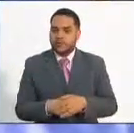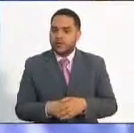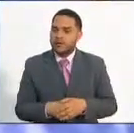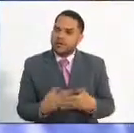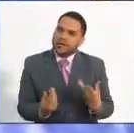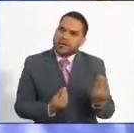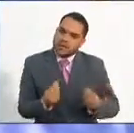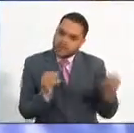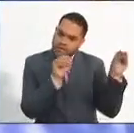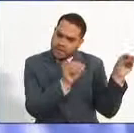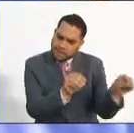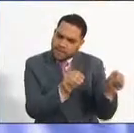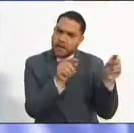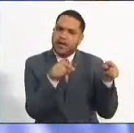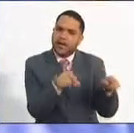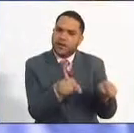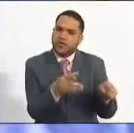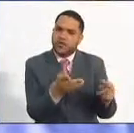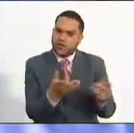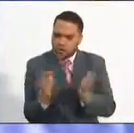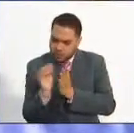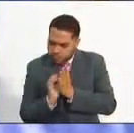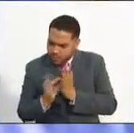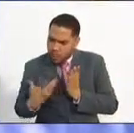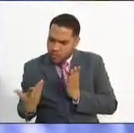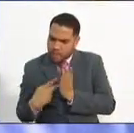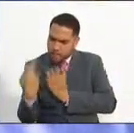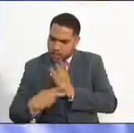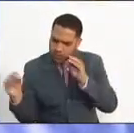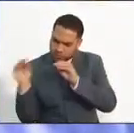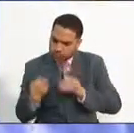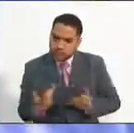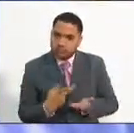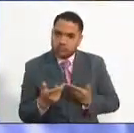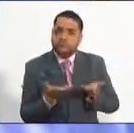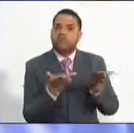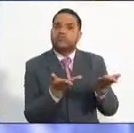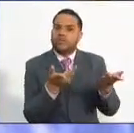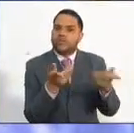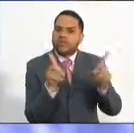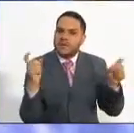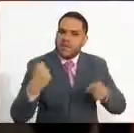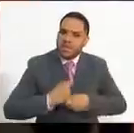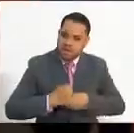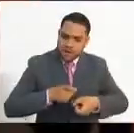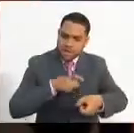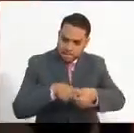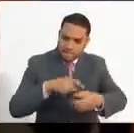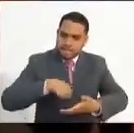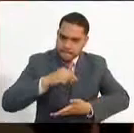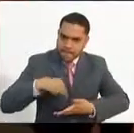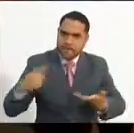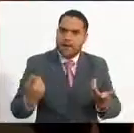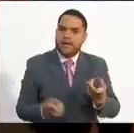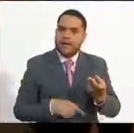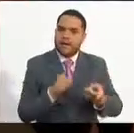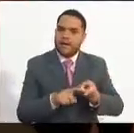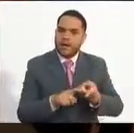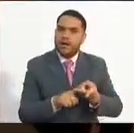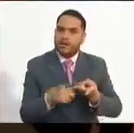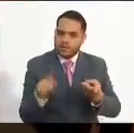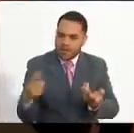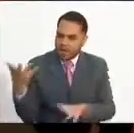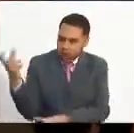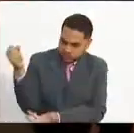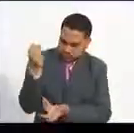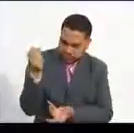competencias en gestión de proyectos, en formulación de los proyectos, en contratación, en manejo y rendición